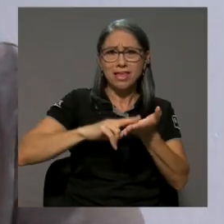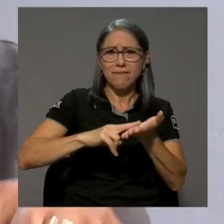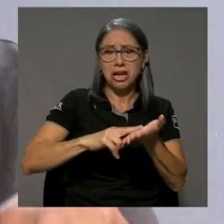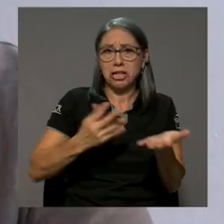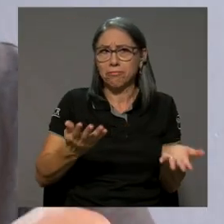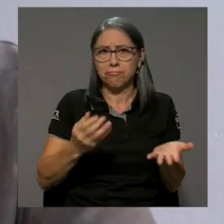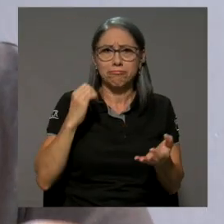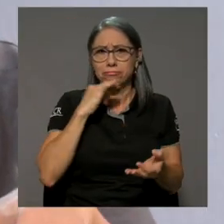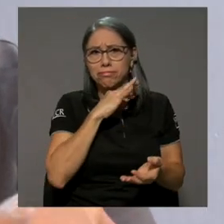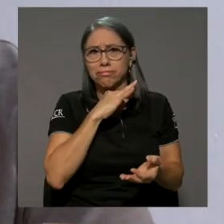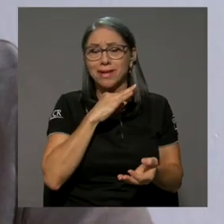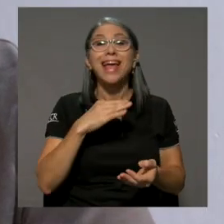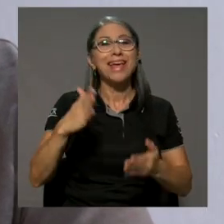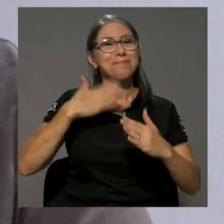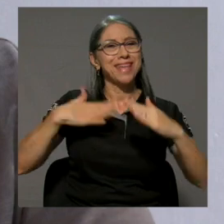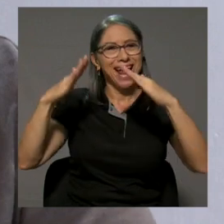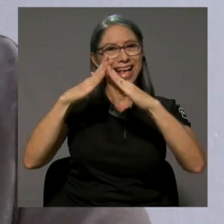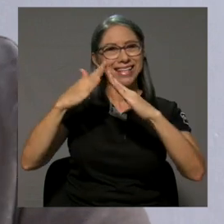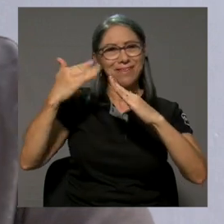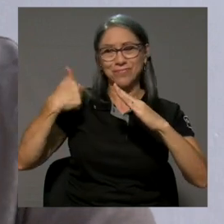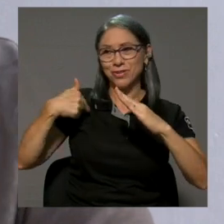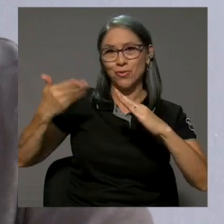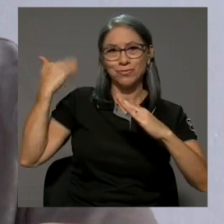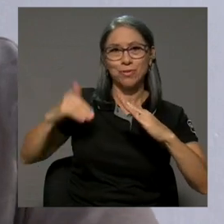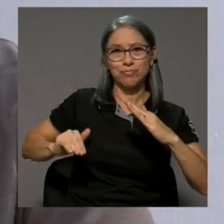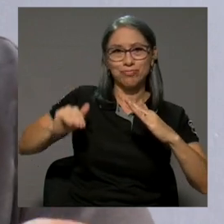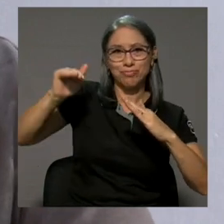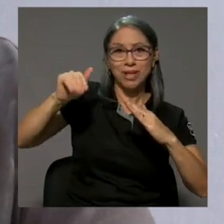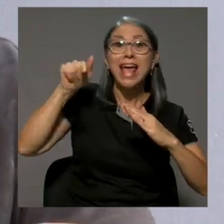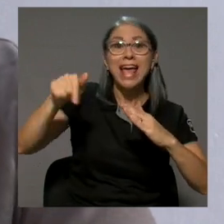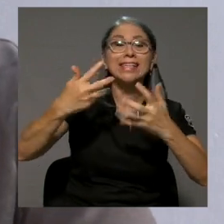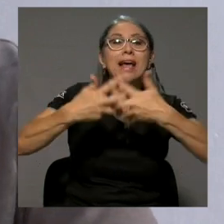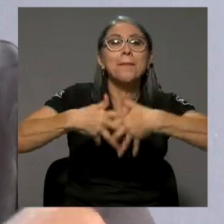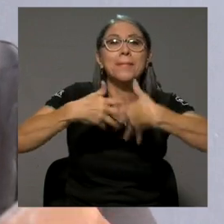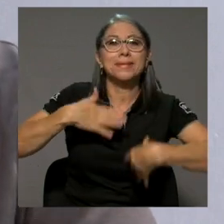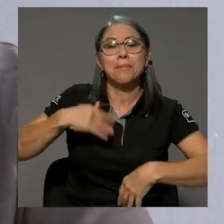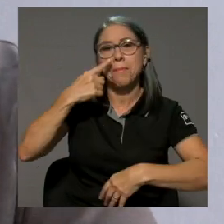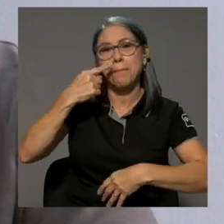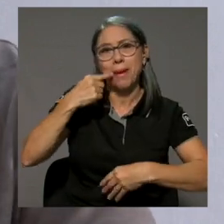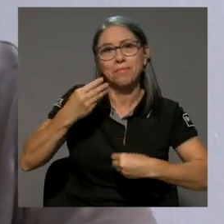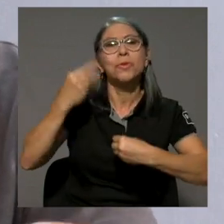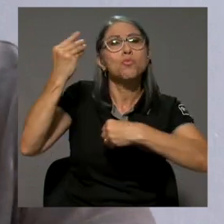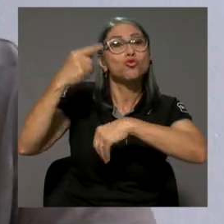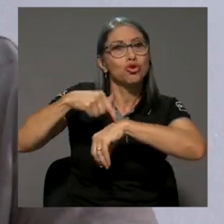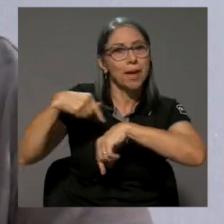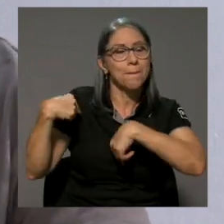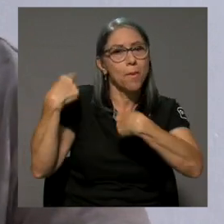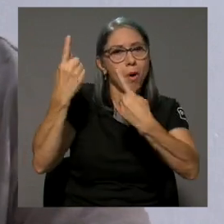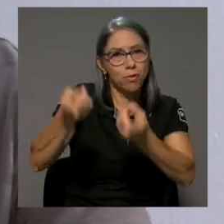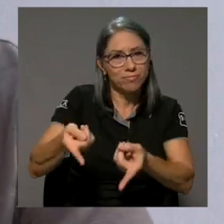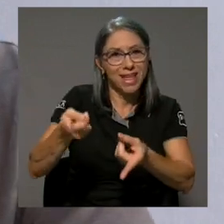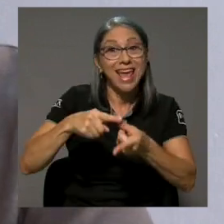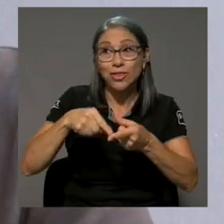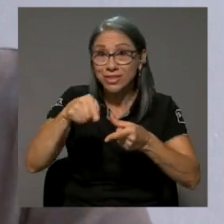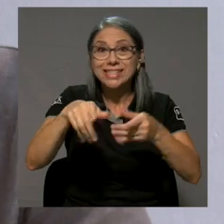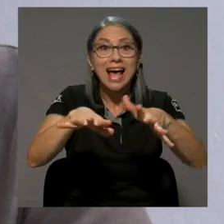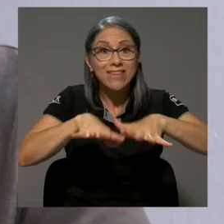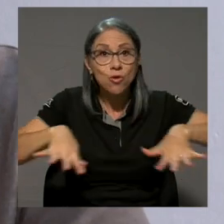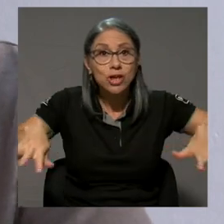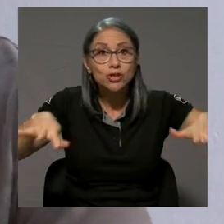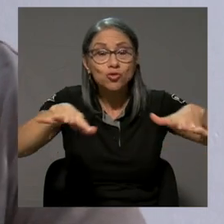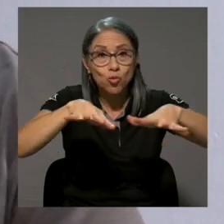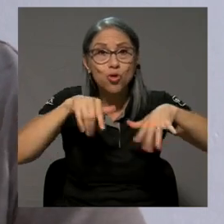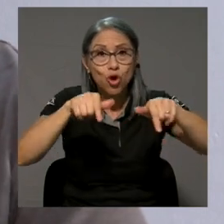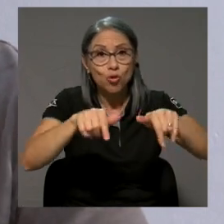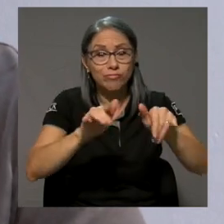En la casa donde yo viví y crecí, fue la productora de mi padre por un tiempo, por mucho tiempo. Entonces, había un